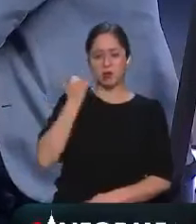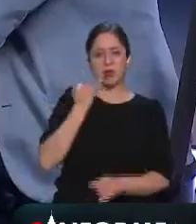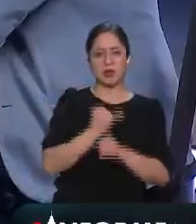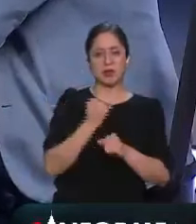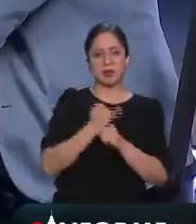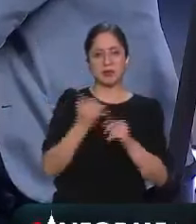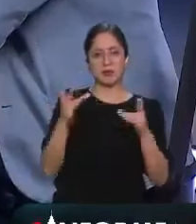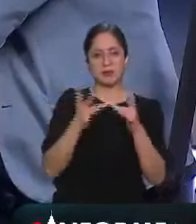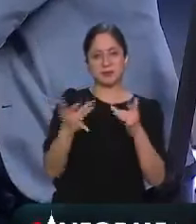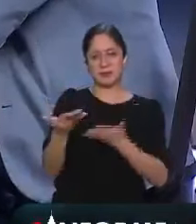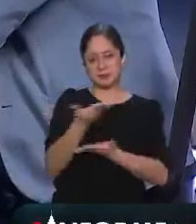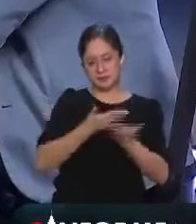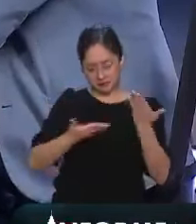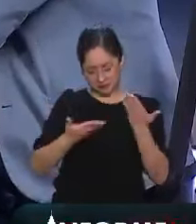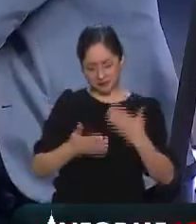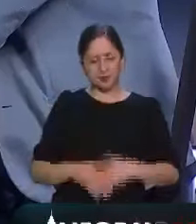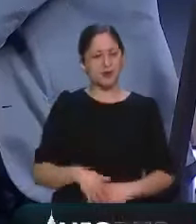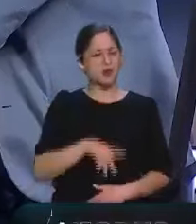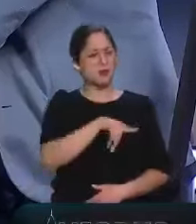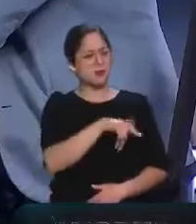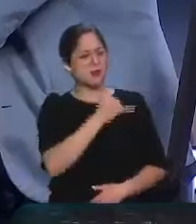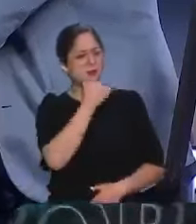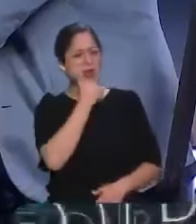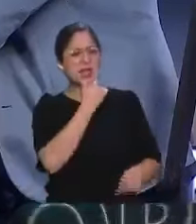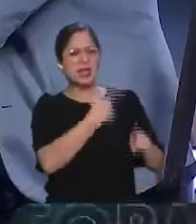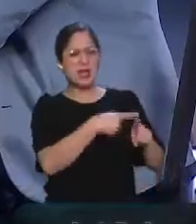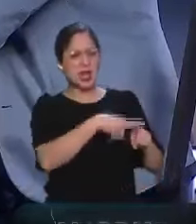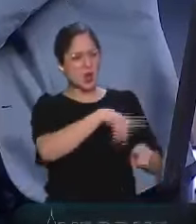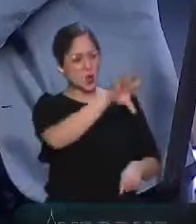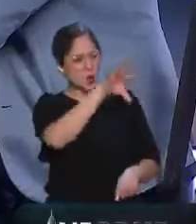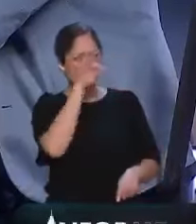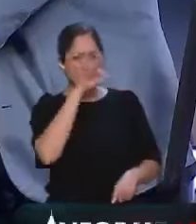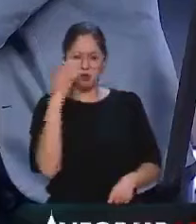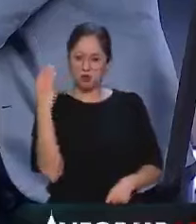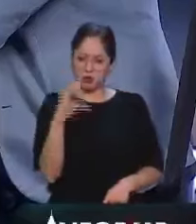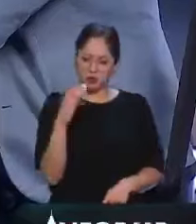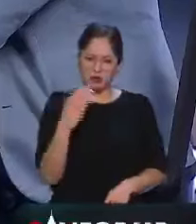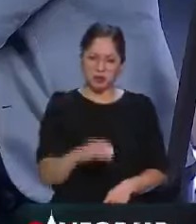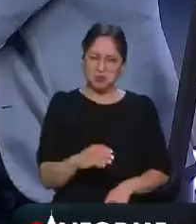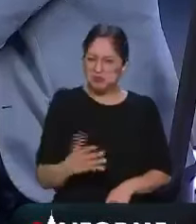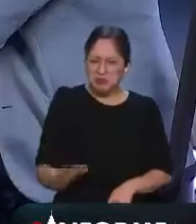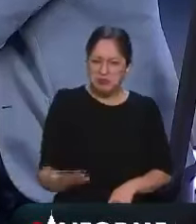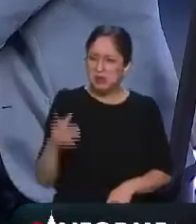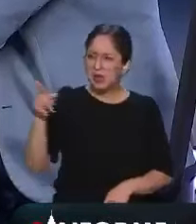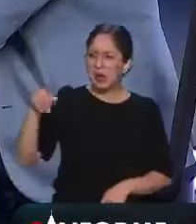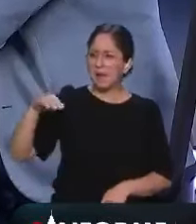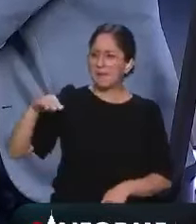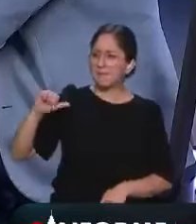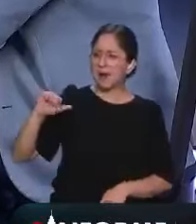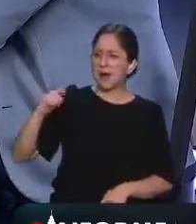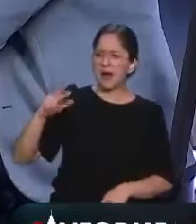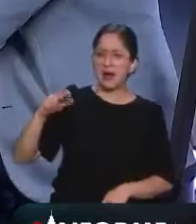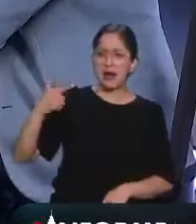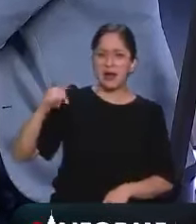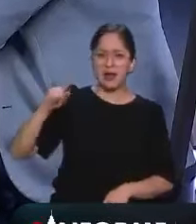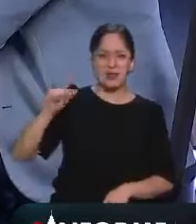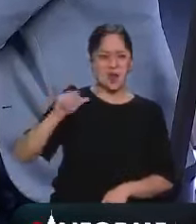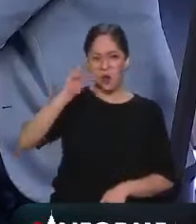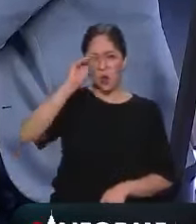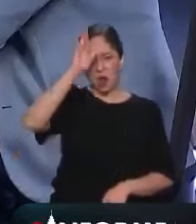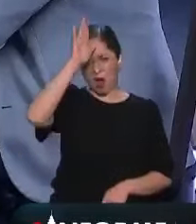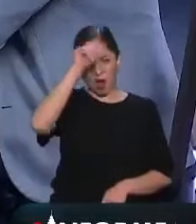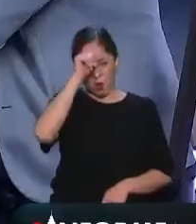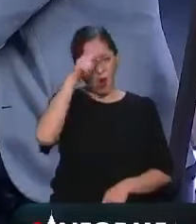¿y quién lo estuvo replicando? Porque además ahí vimos conflicto de interés. Ahí vimos, por ejemplo, a Margarita Zavala tuiteando en contra de la reforma. Dijo que iba a afectar a la